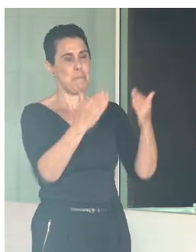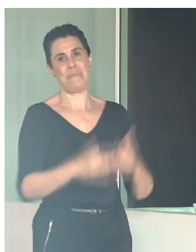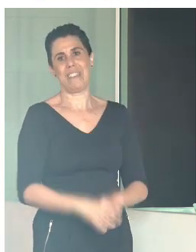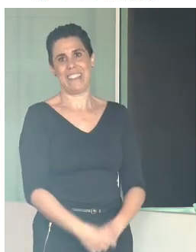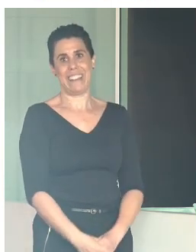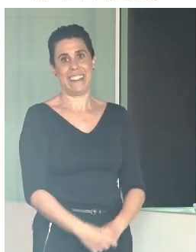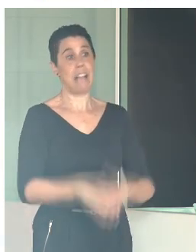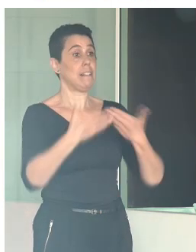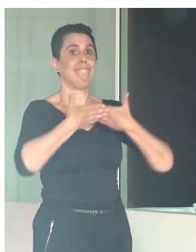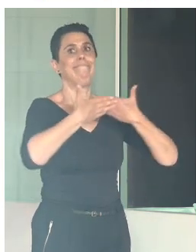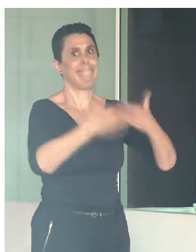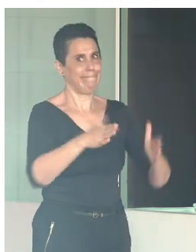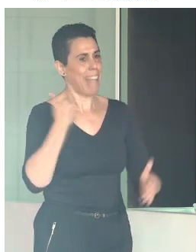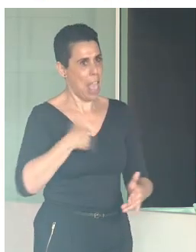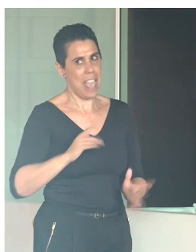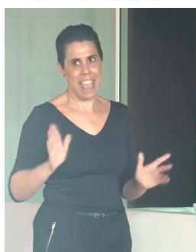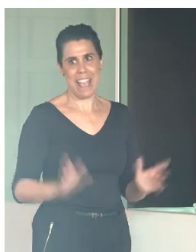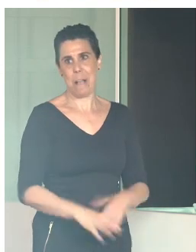declaramos ya inaugurada esta jornada.